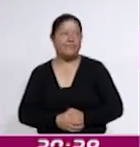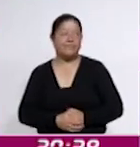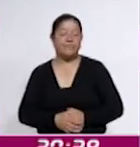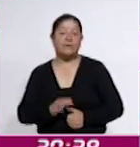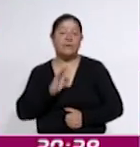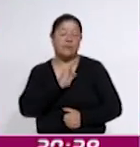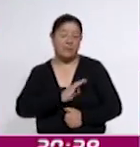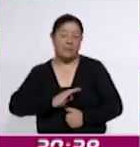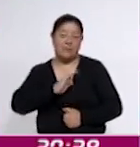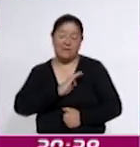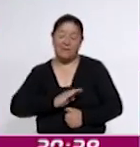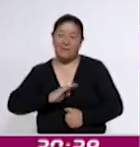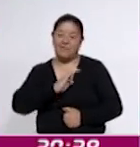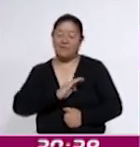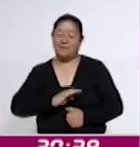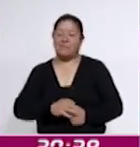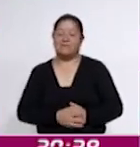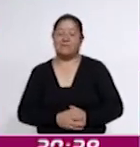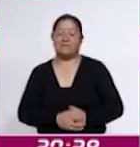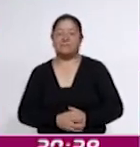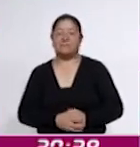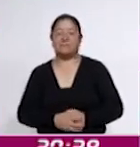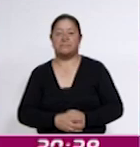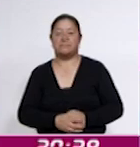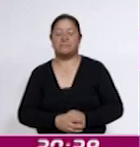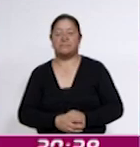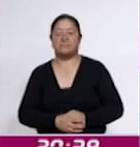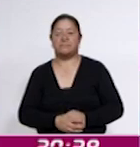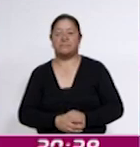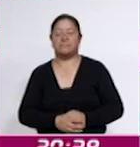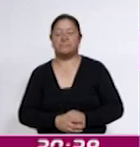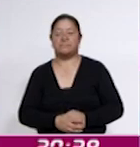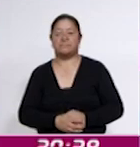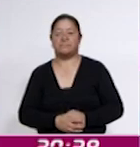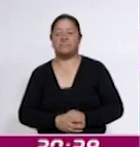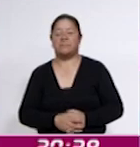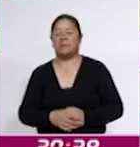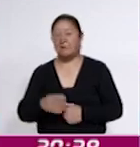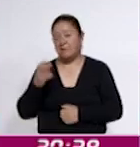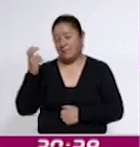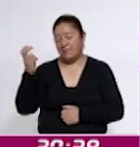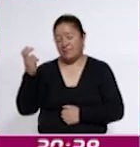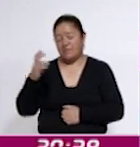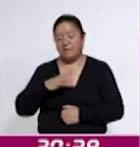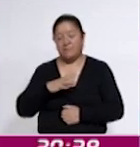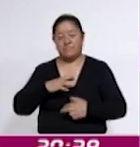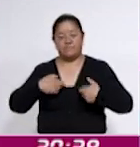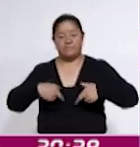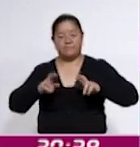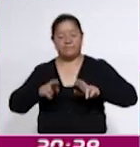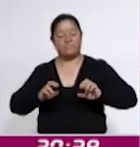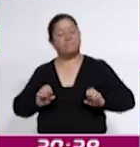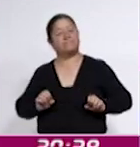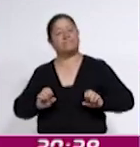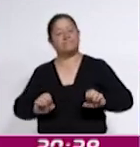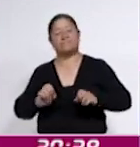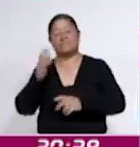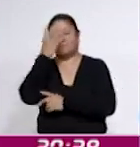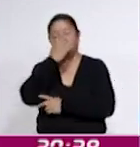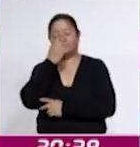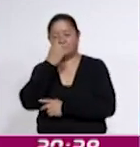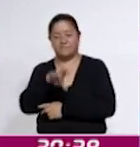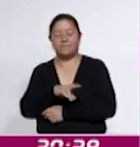Felicidades, felicidades a quien estará representando de una manera muy elegante y bella a la